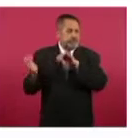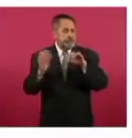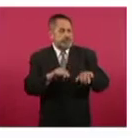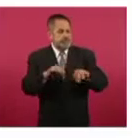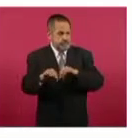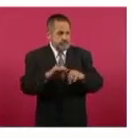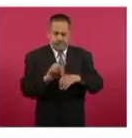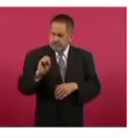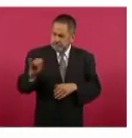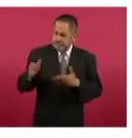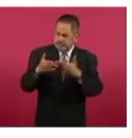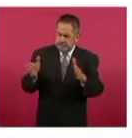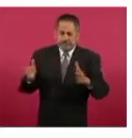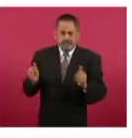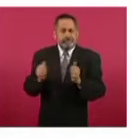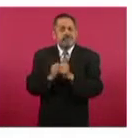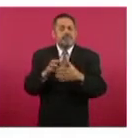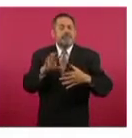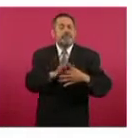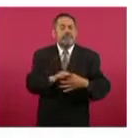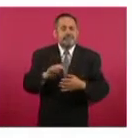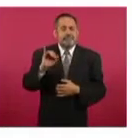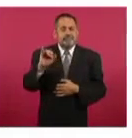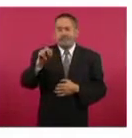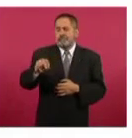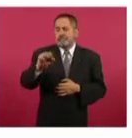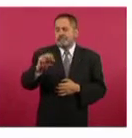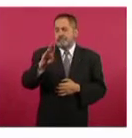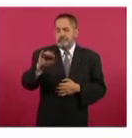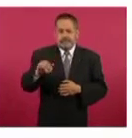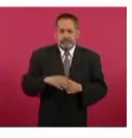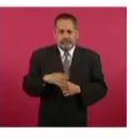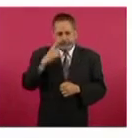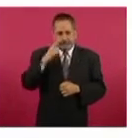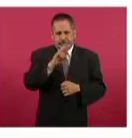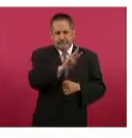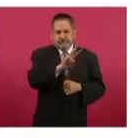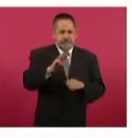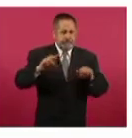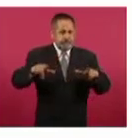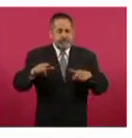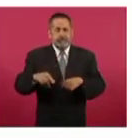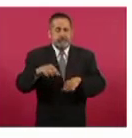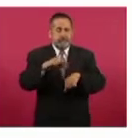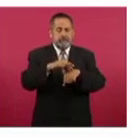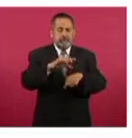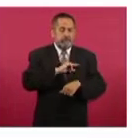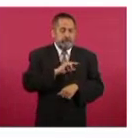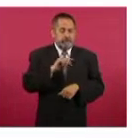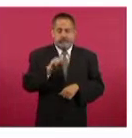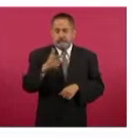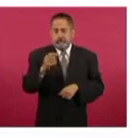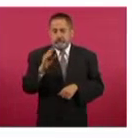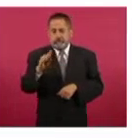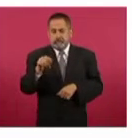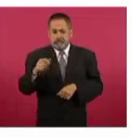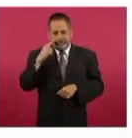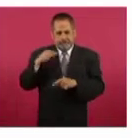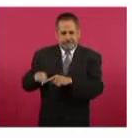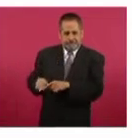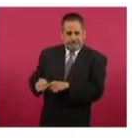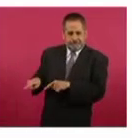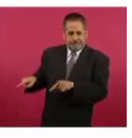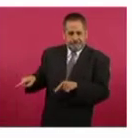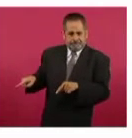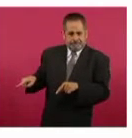del Insabi. La página www.medicosespecialistas.gov.mx